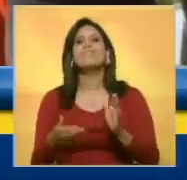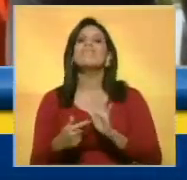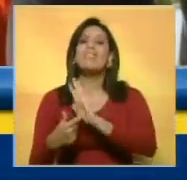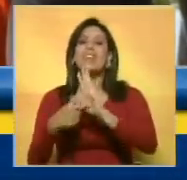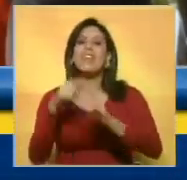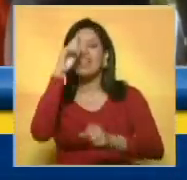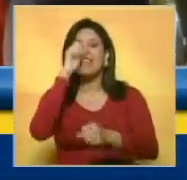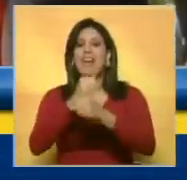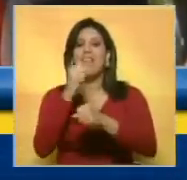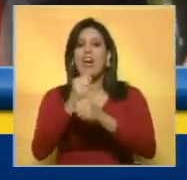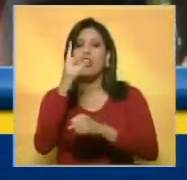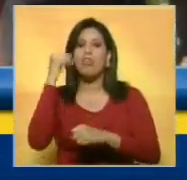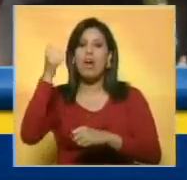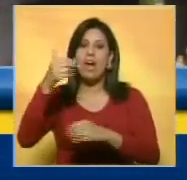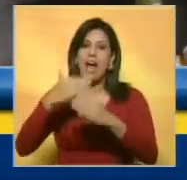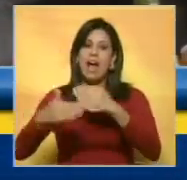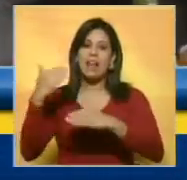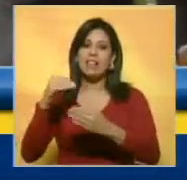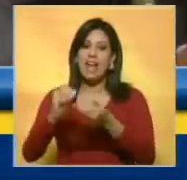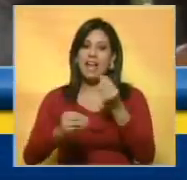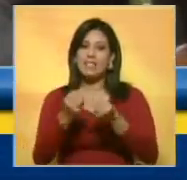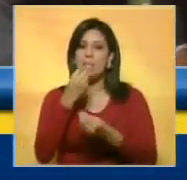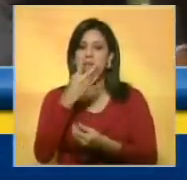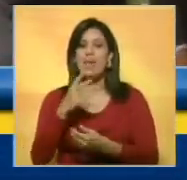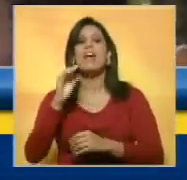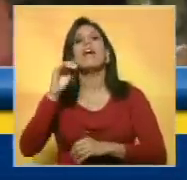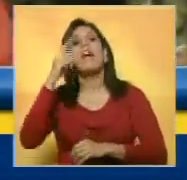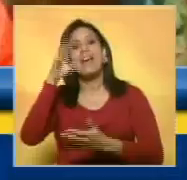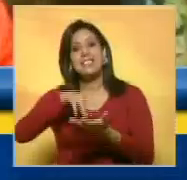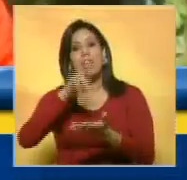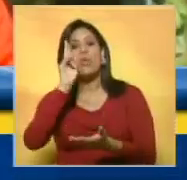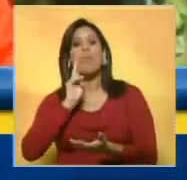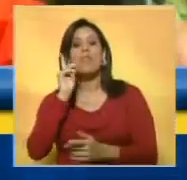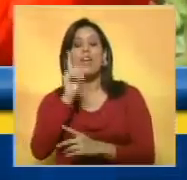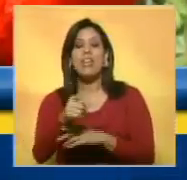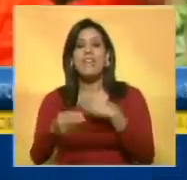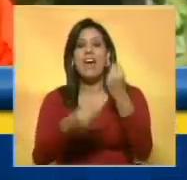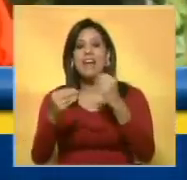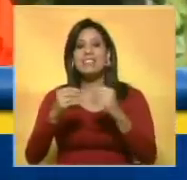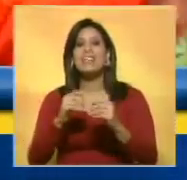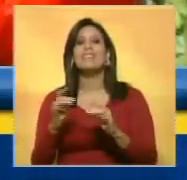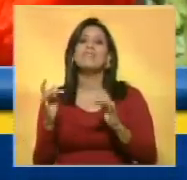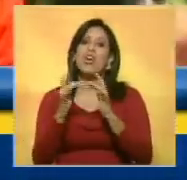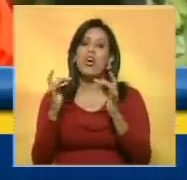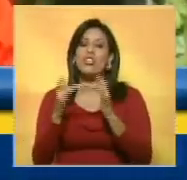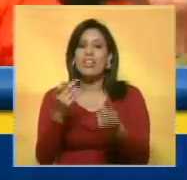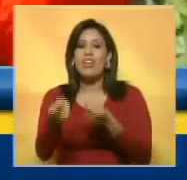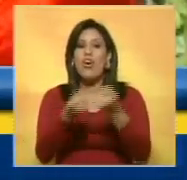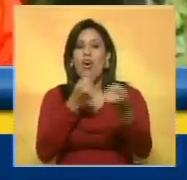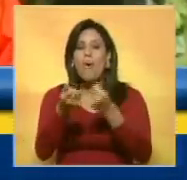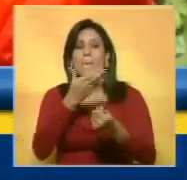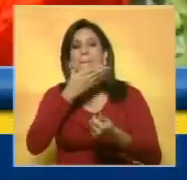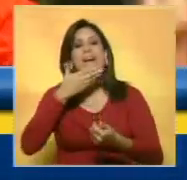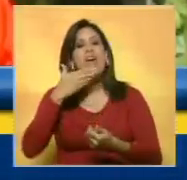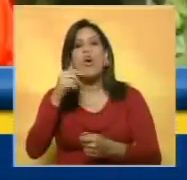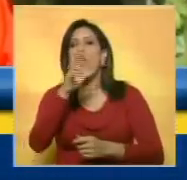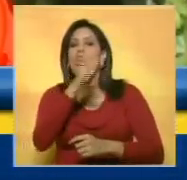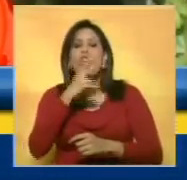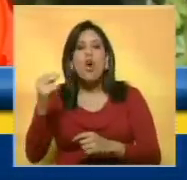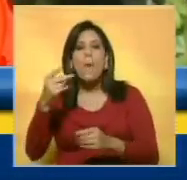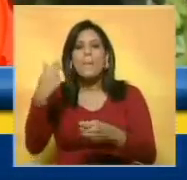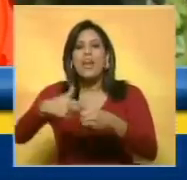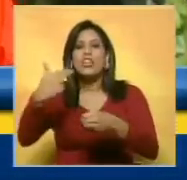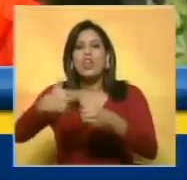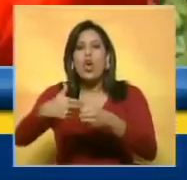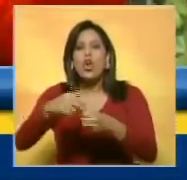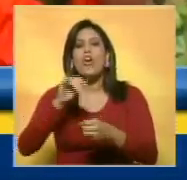ejecutadas en los dos periodos anteriores. Es que Guayana tiene que ser la alternativa económica no petrolera de